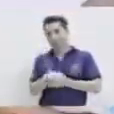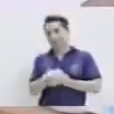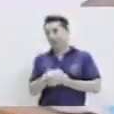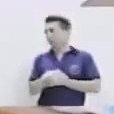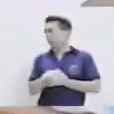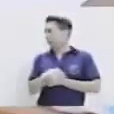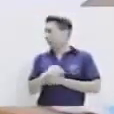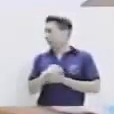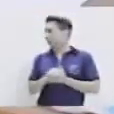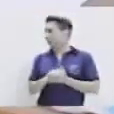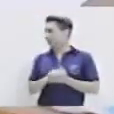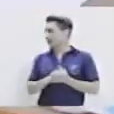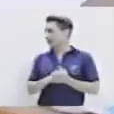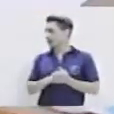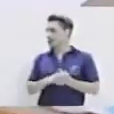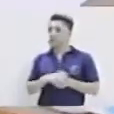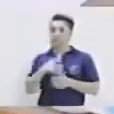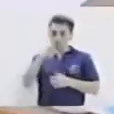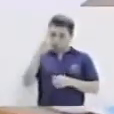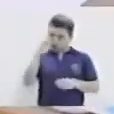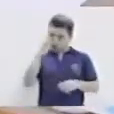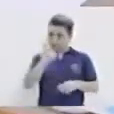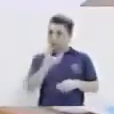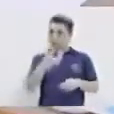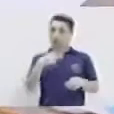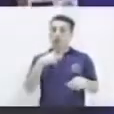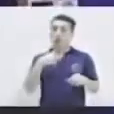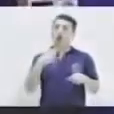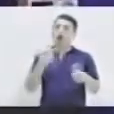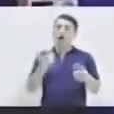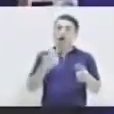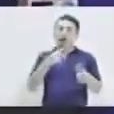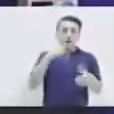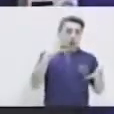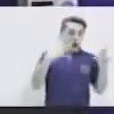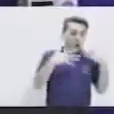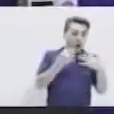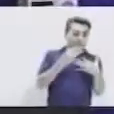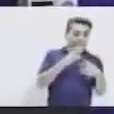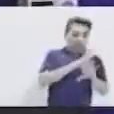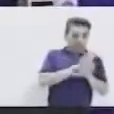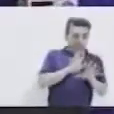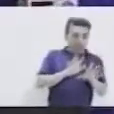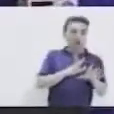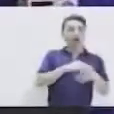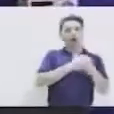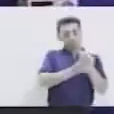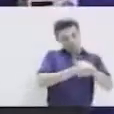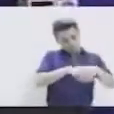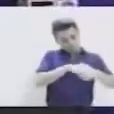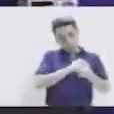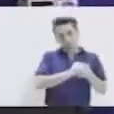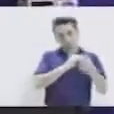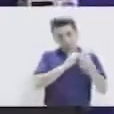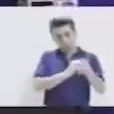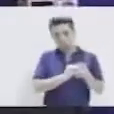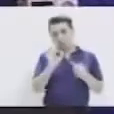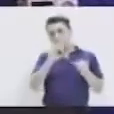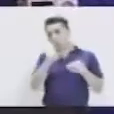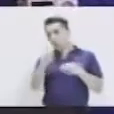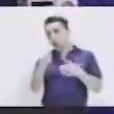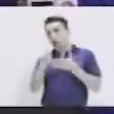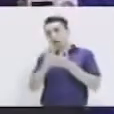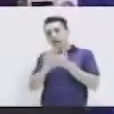Siempre recuérdense que cuando terminen de utilizar un color, se laven sus manos o se limpian con una toallita